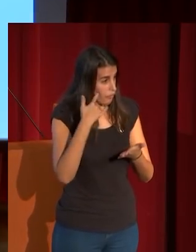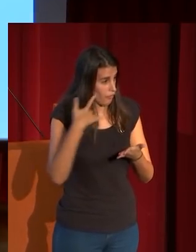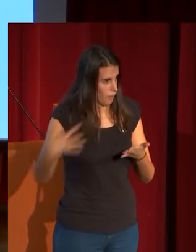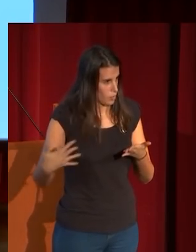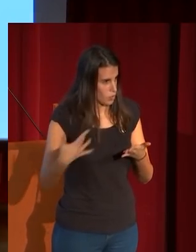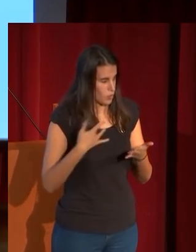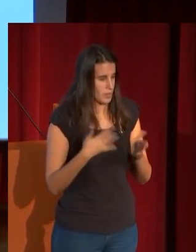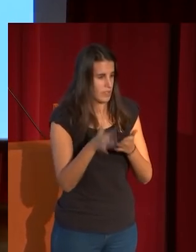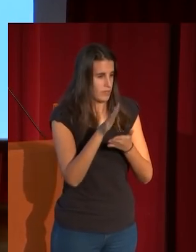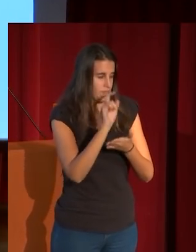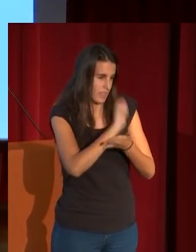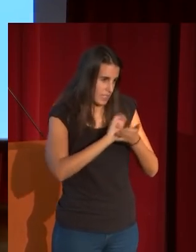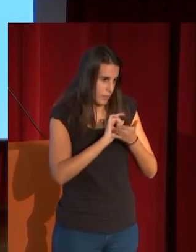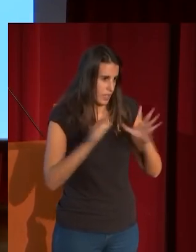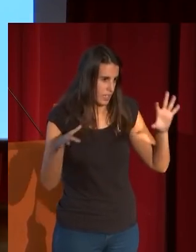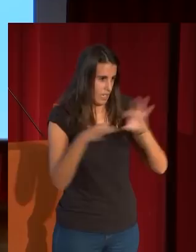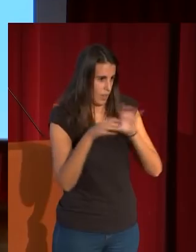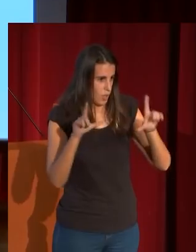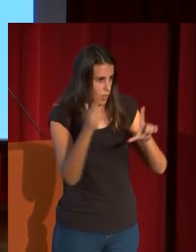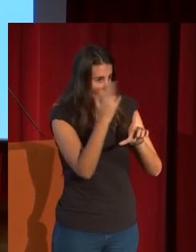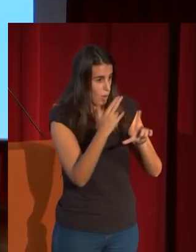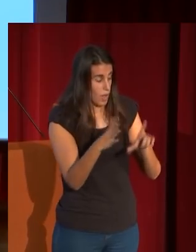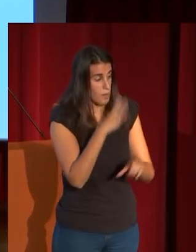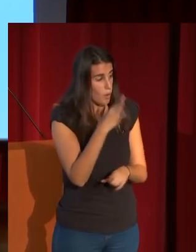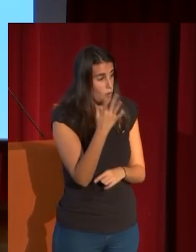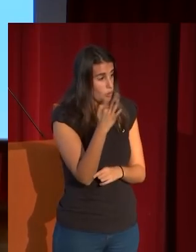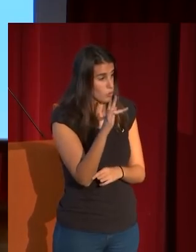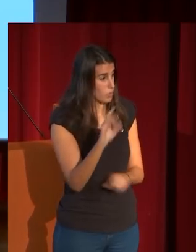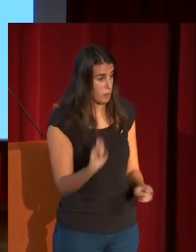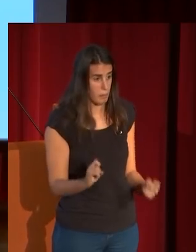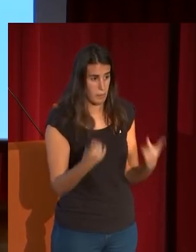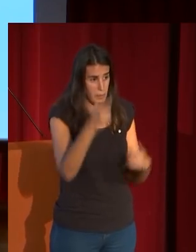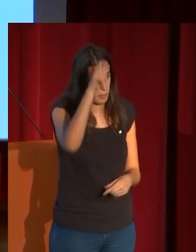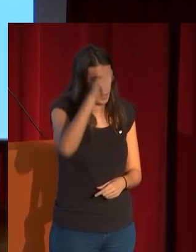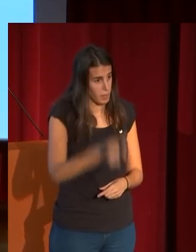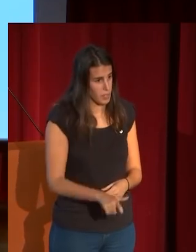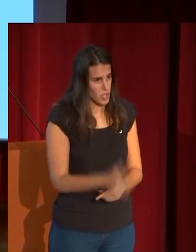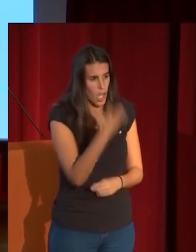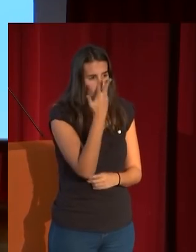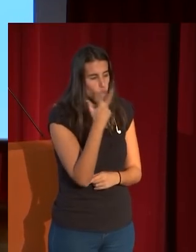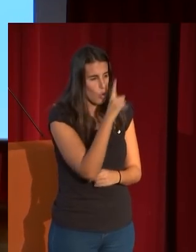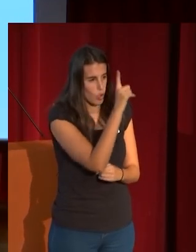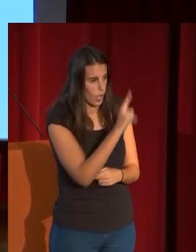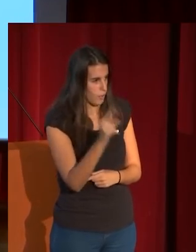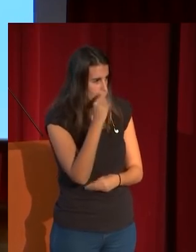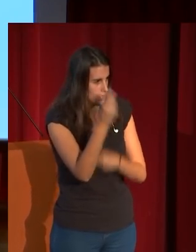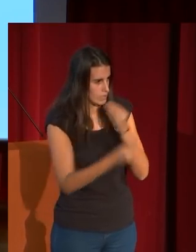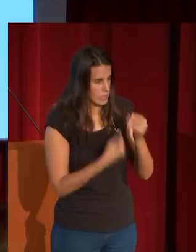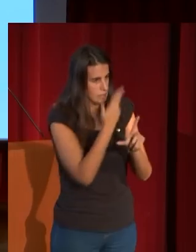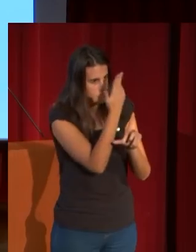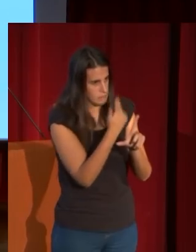exposición dice Fortuny es uno de los primeros que saca partido de este colorido japonés también de la